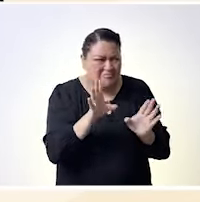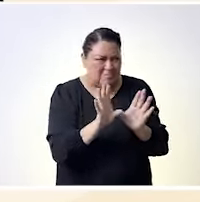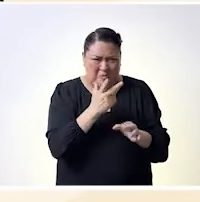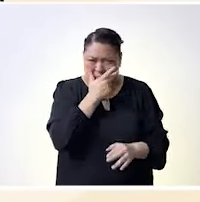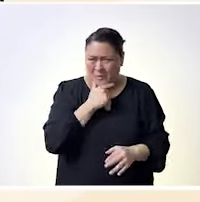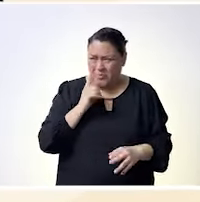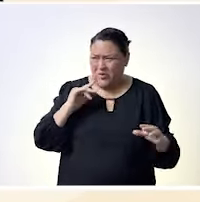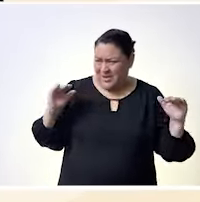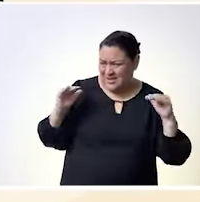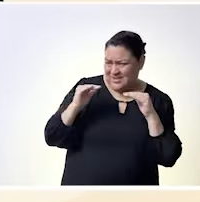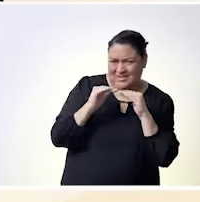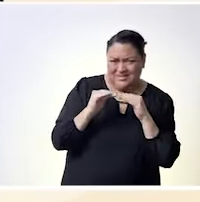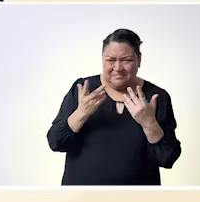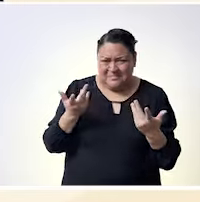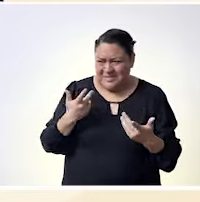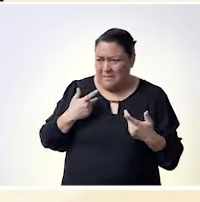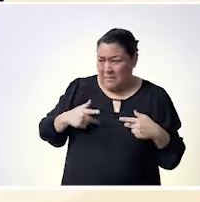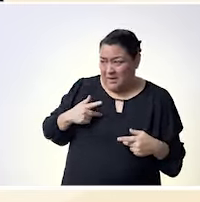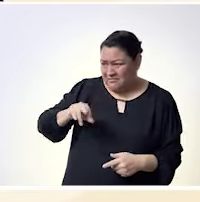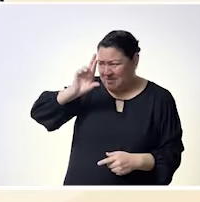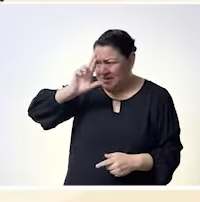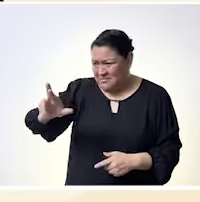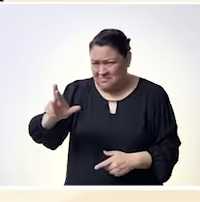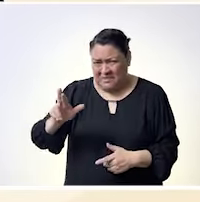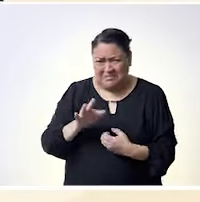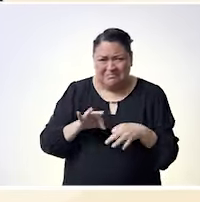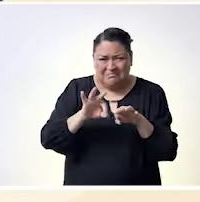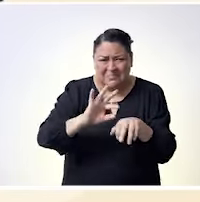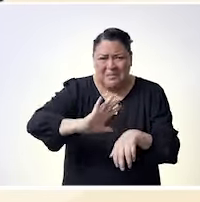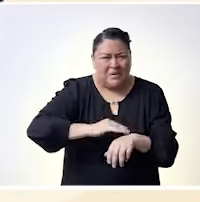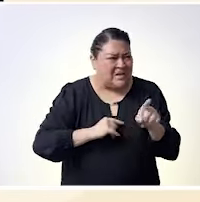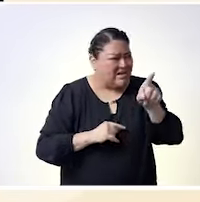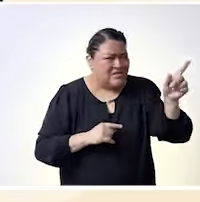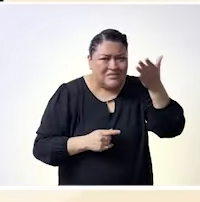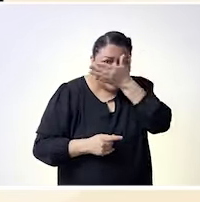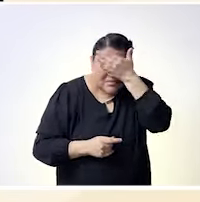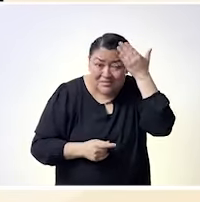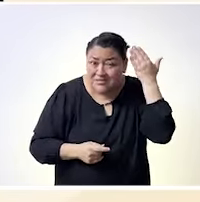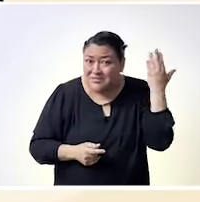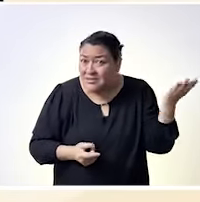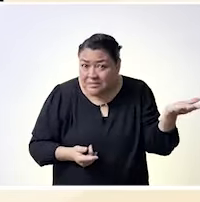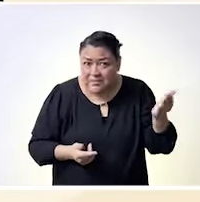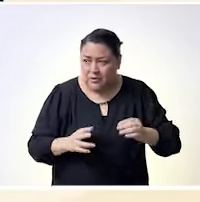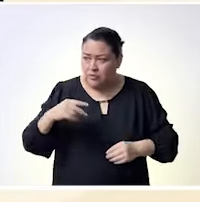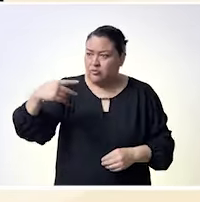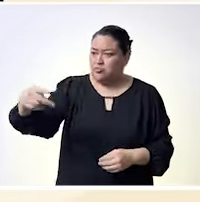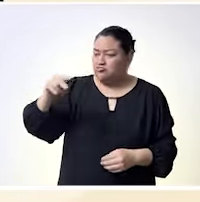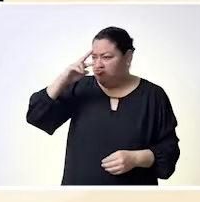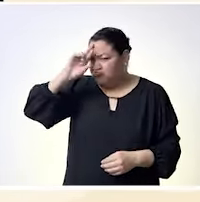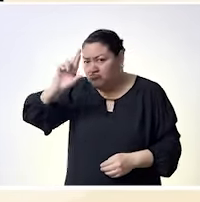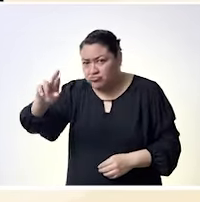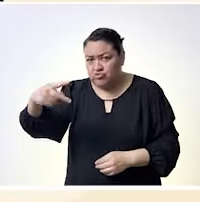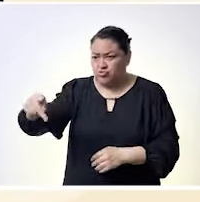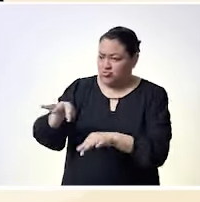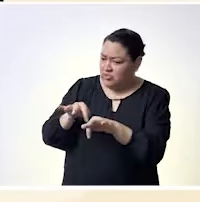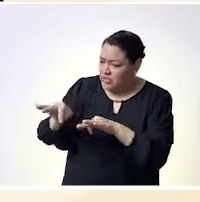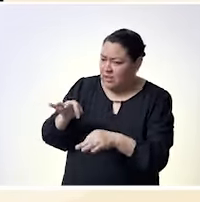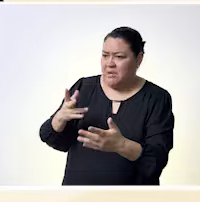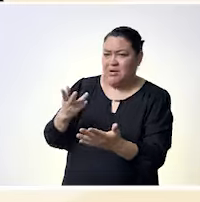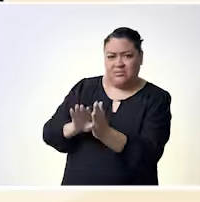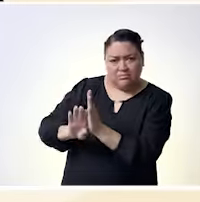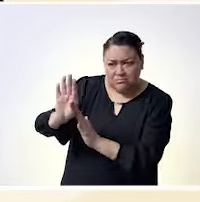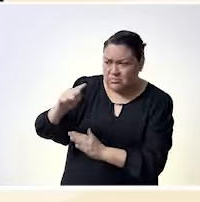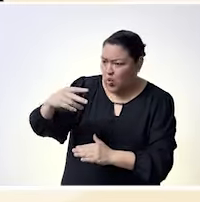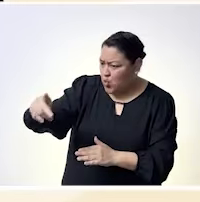y no les damos ese reconocimiento y también con las que no han tenido el reconocimiento y con las que vienen ¿no? que todos